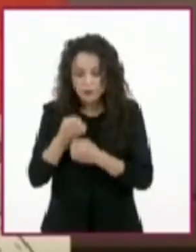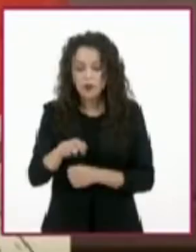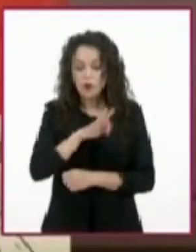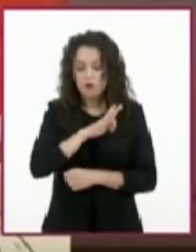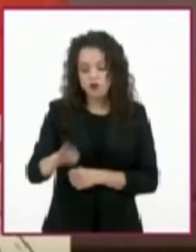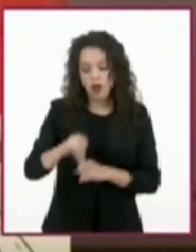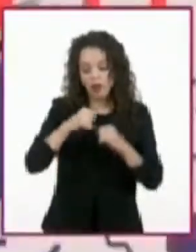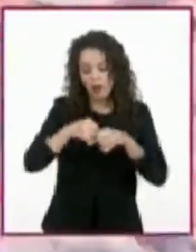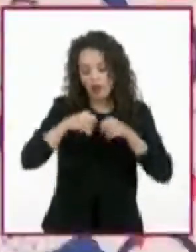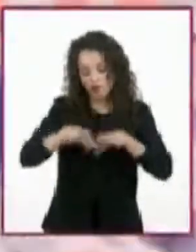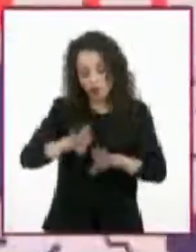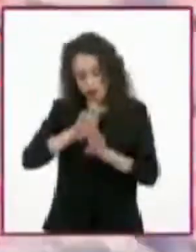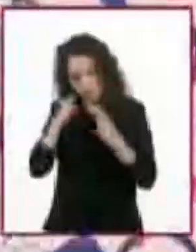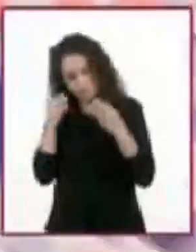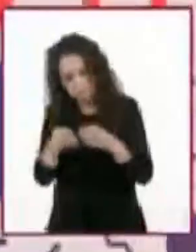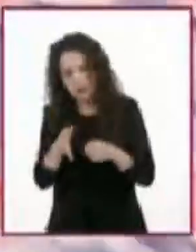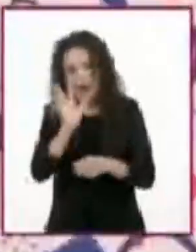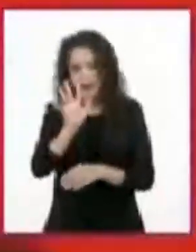que ya se conoce.